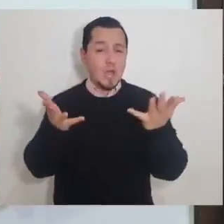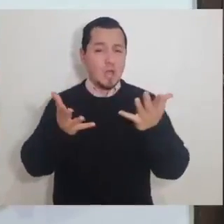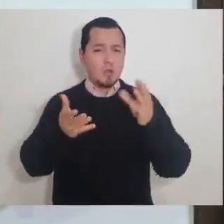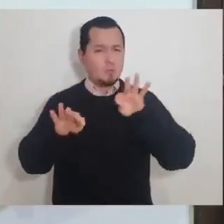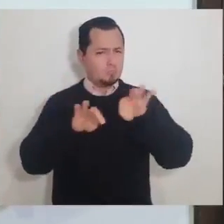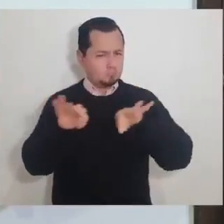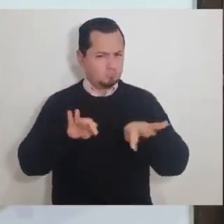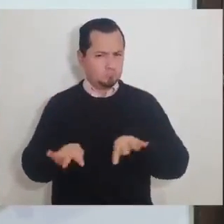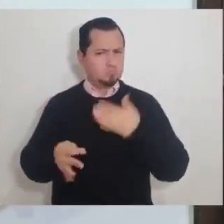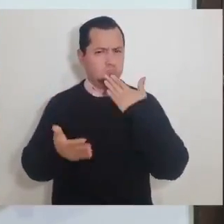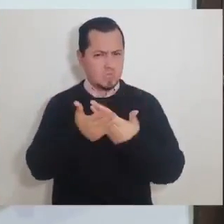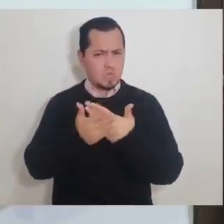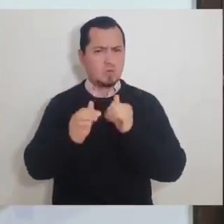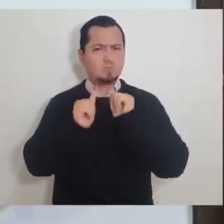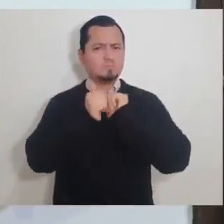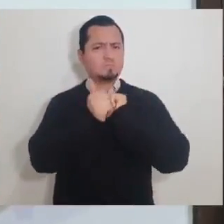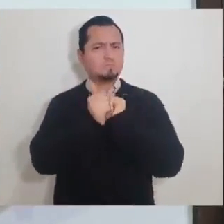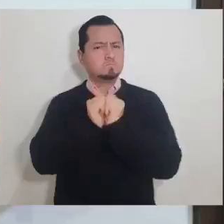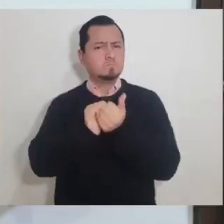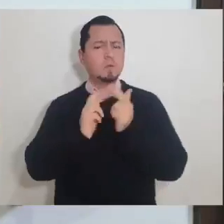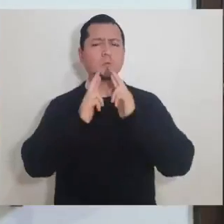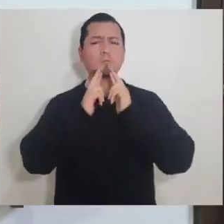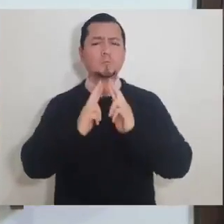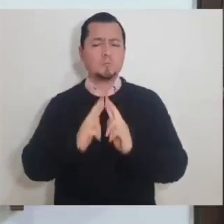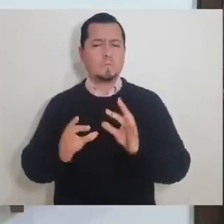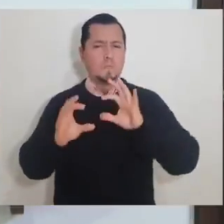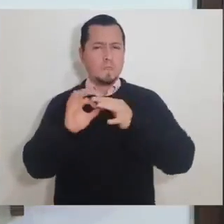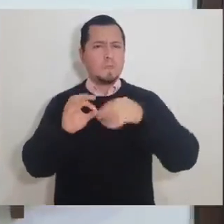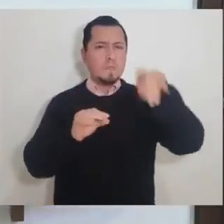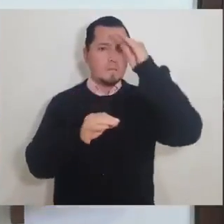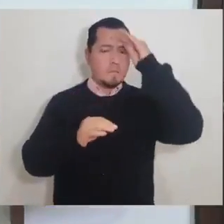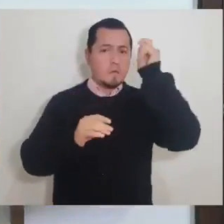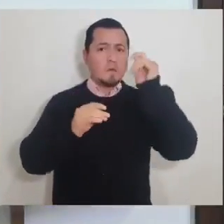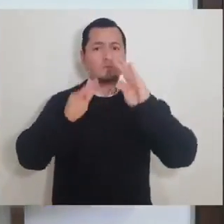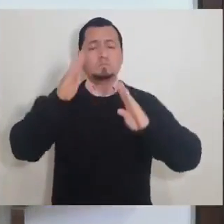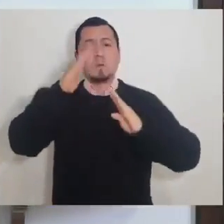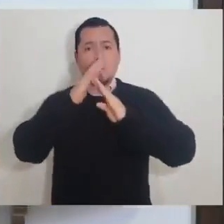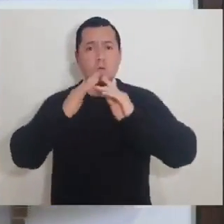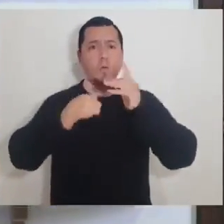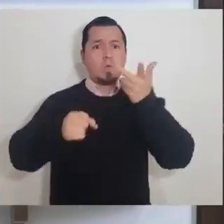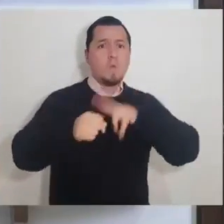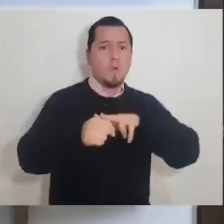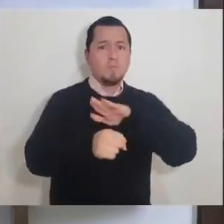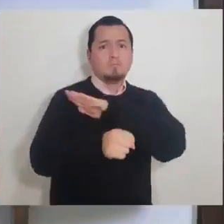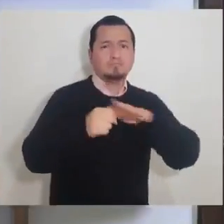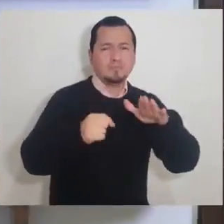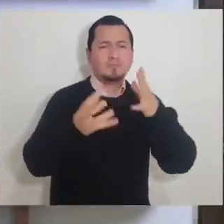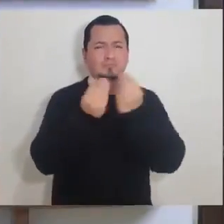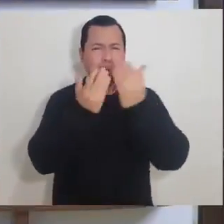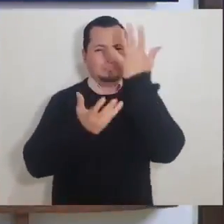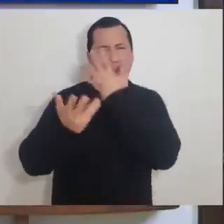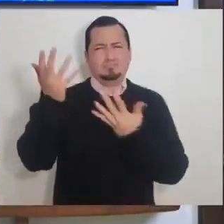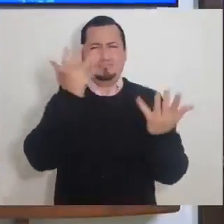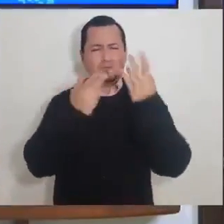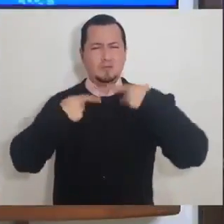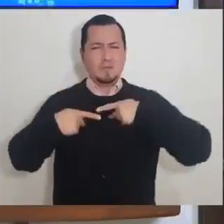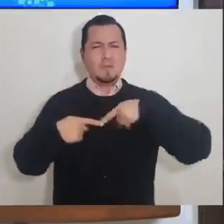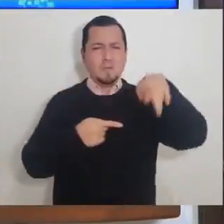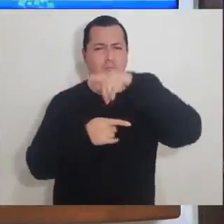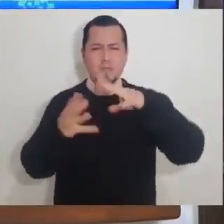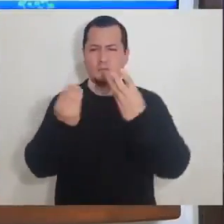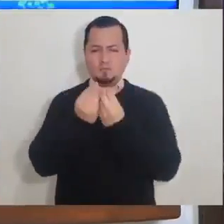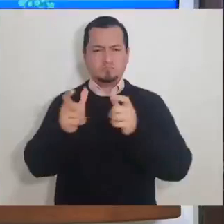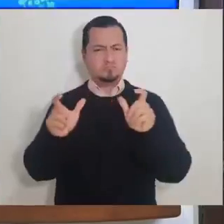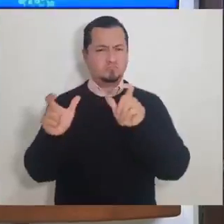sigue dando buenos resultados. Nos permite hoy poder decir que en los casos acumulados en todo lo que va de la emergencia